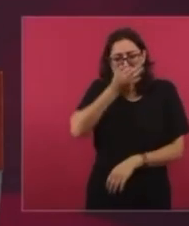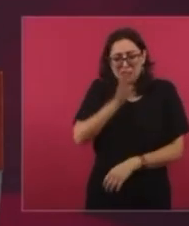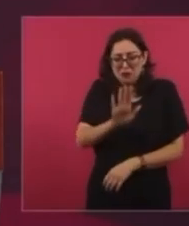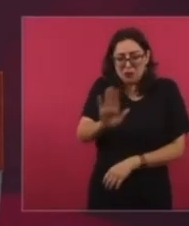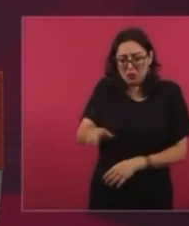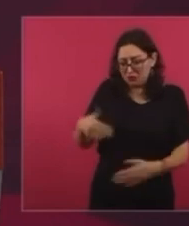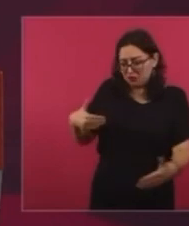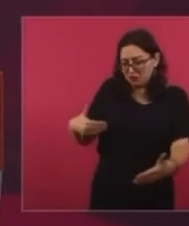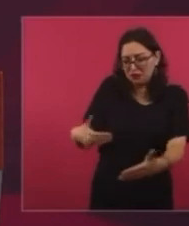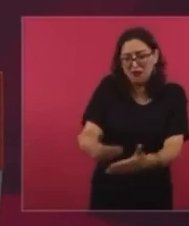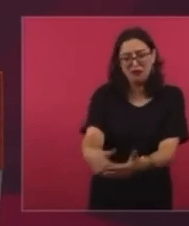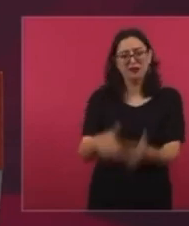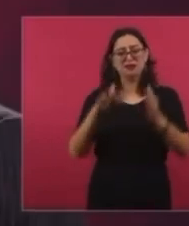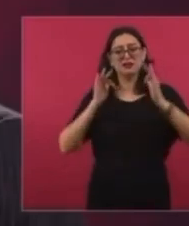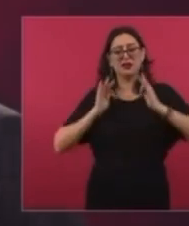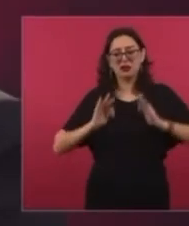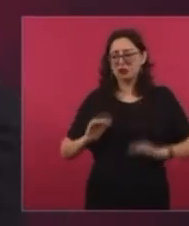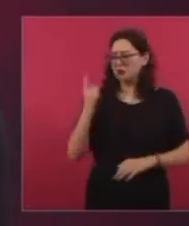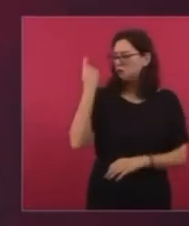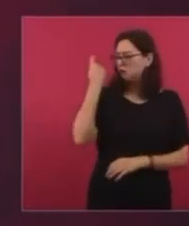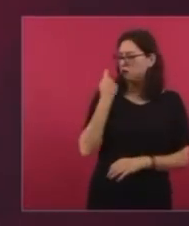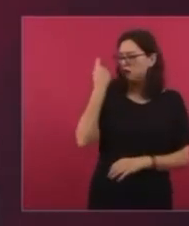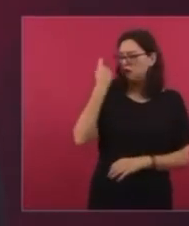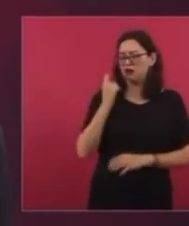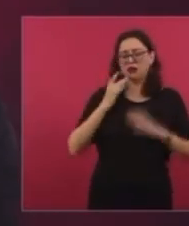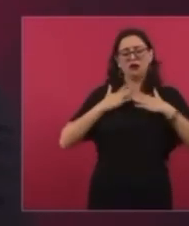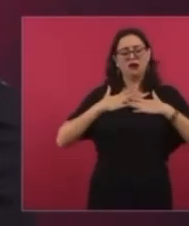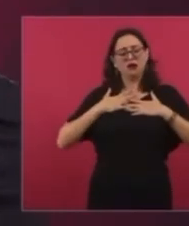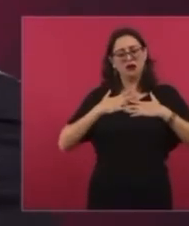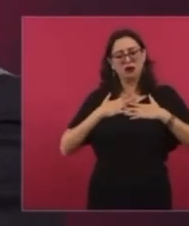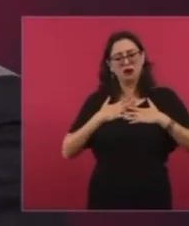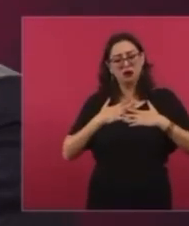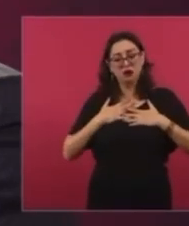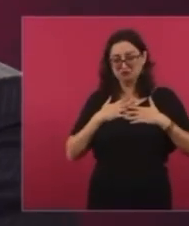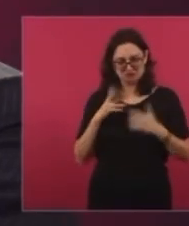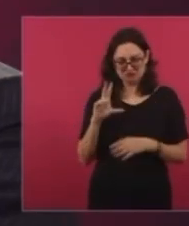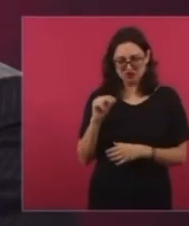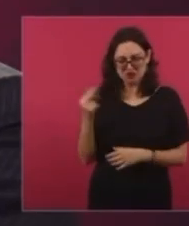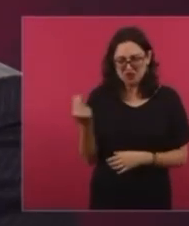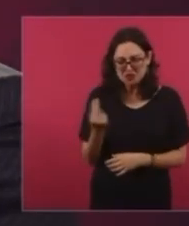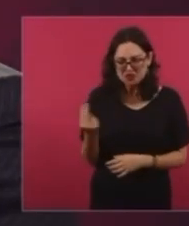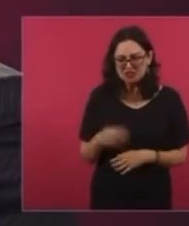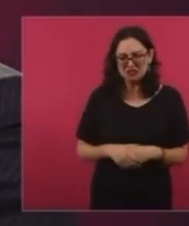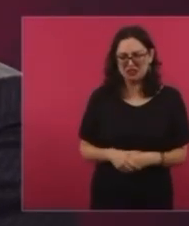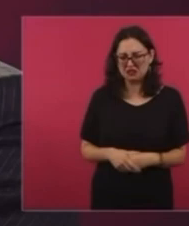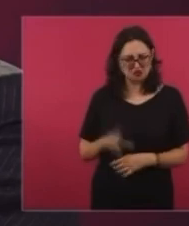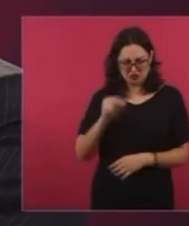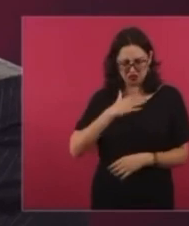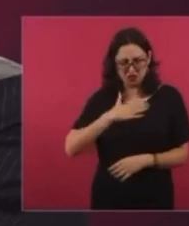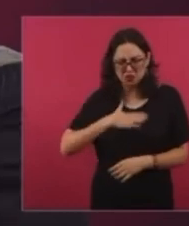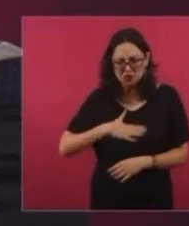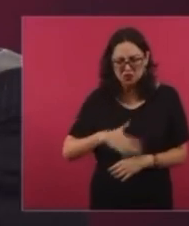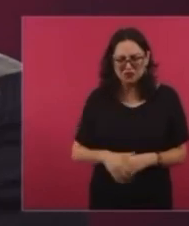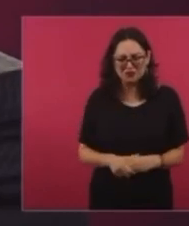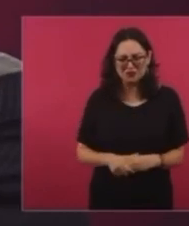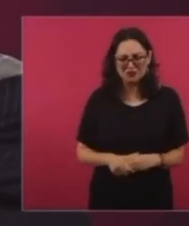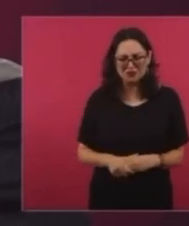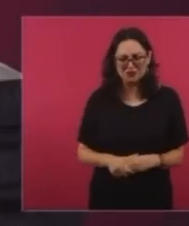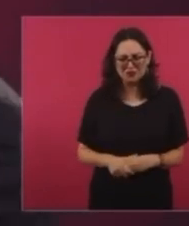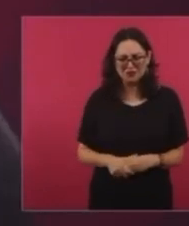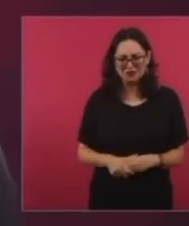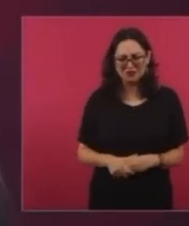lo peor? De que van